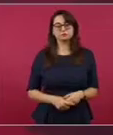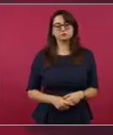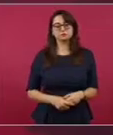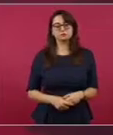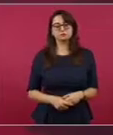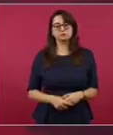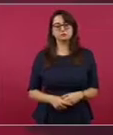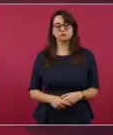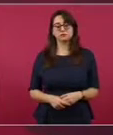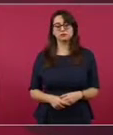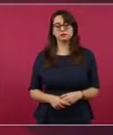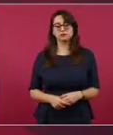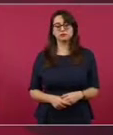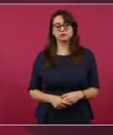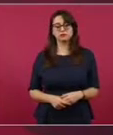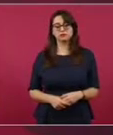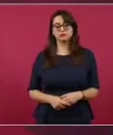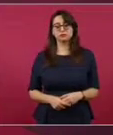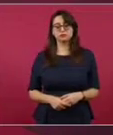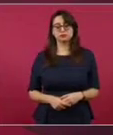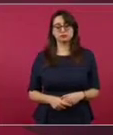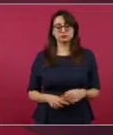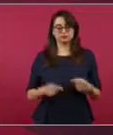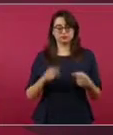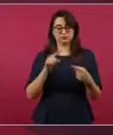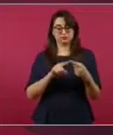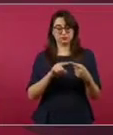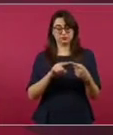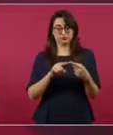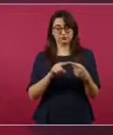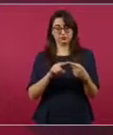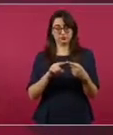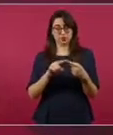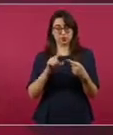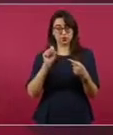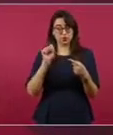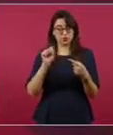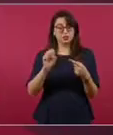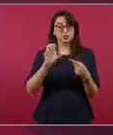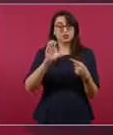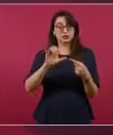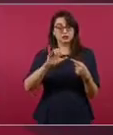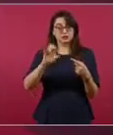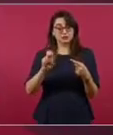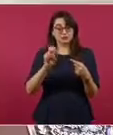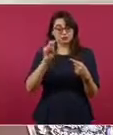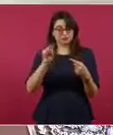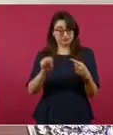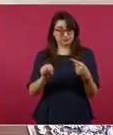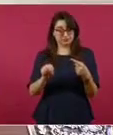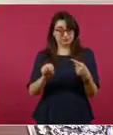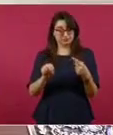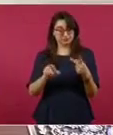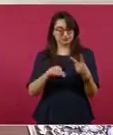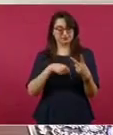la Suprema Corte en aquel entonces,